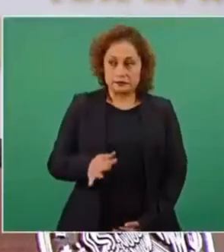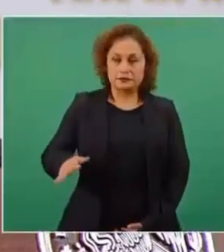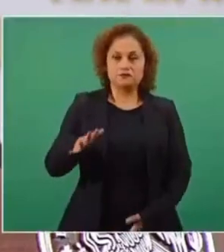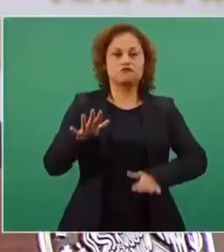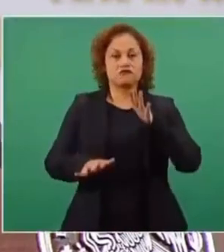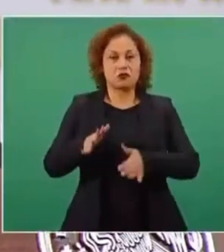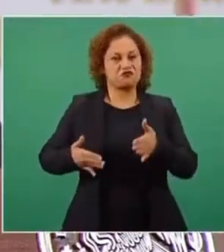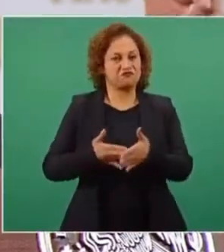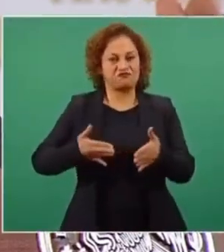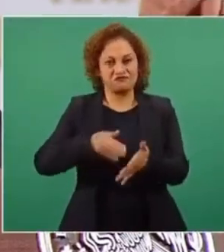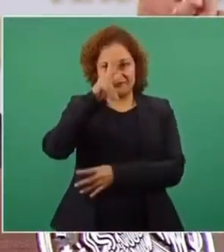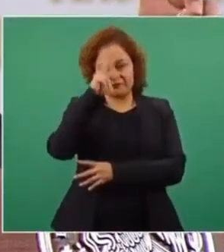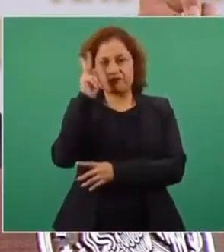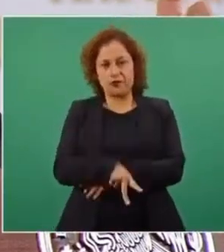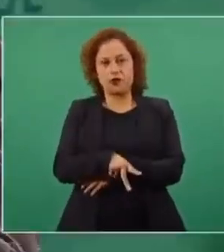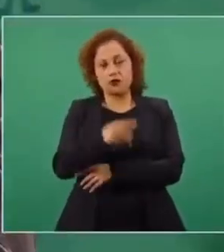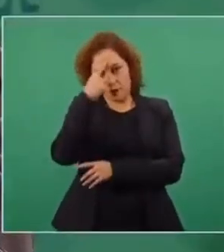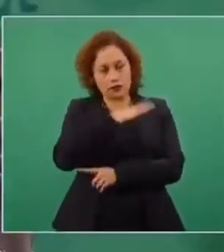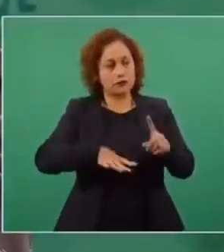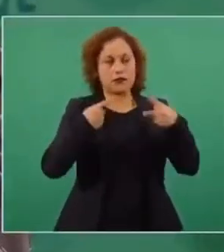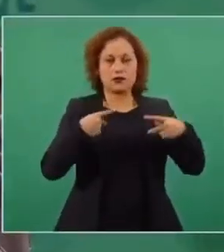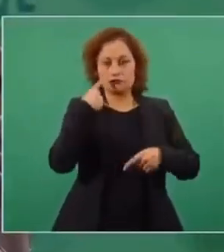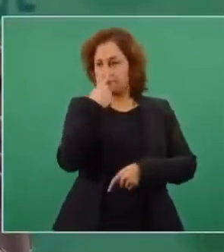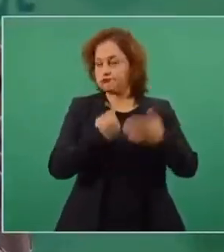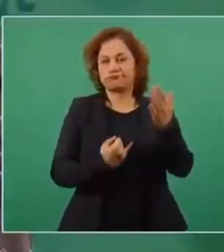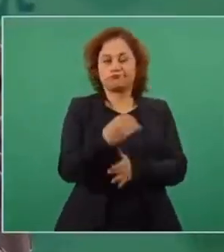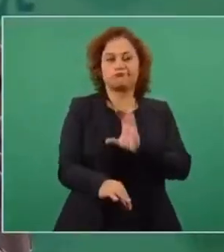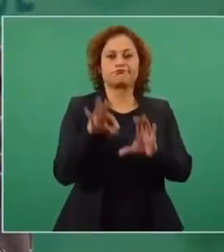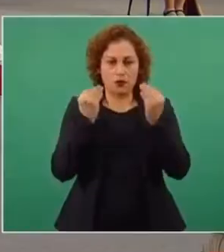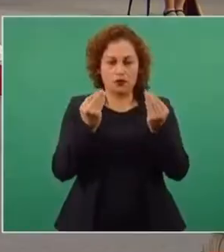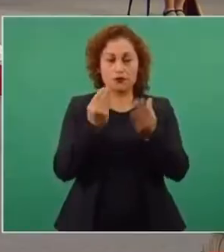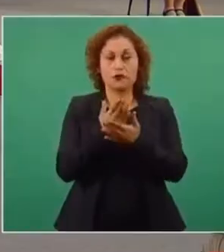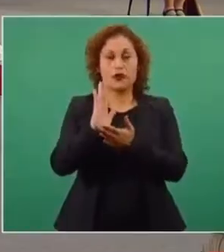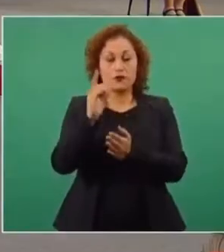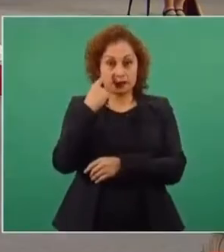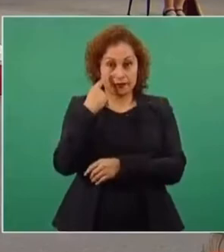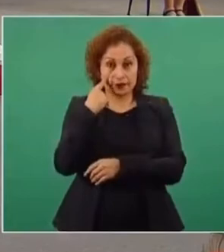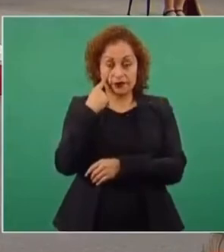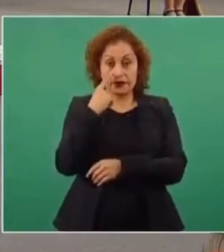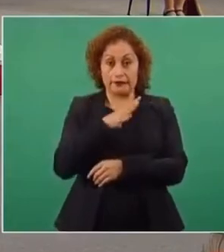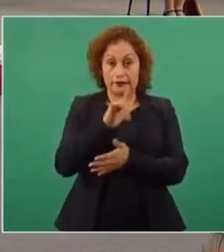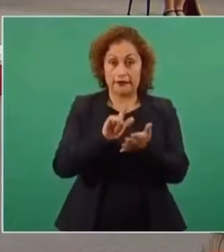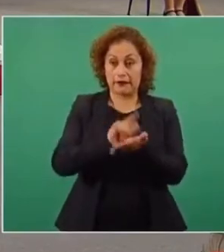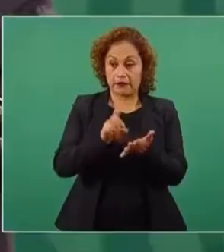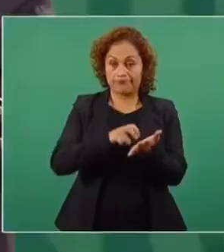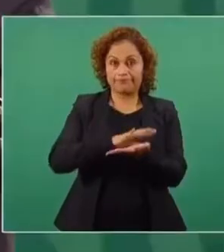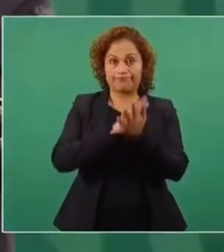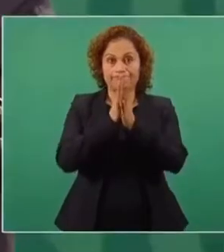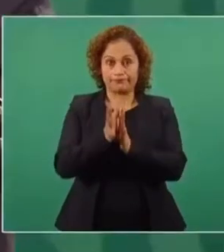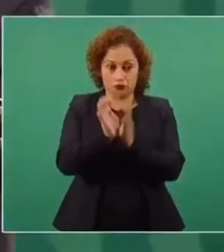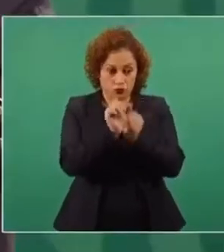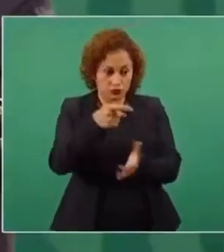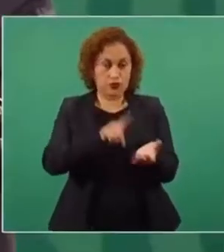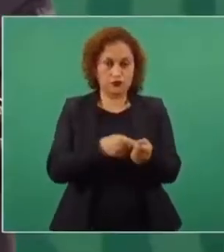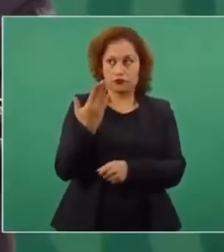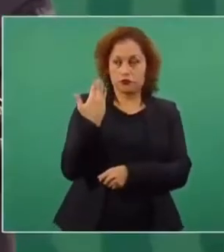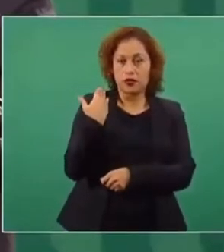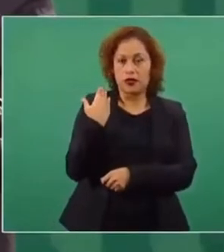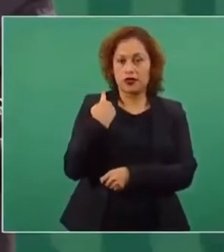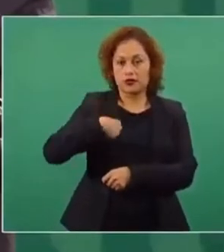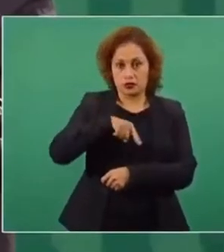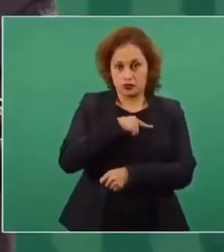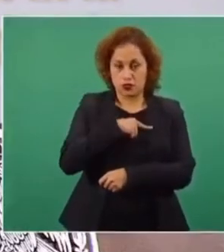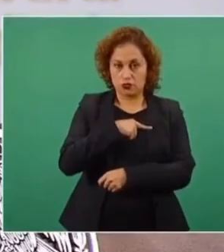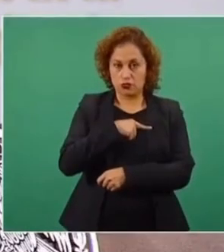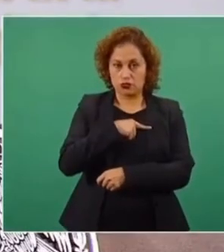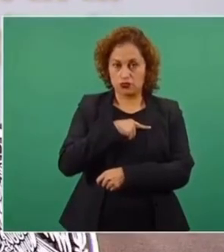el que el pueblo pueda elegir libremente a sus autoridades. Hay una reforma constitucional que se aprobó durante nuestro gobierno